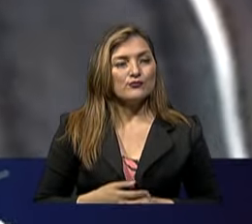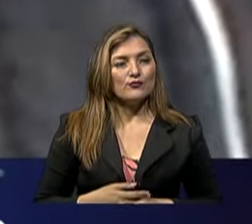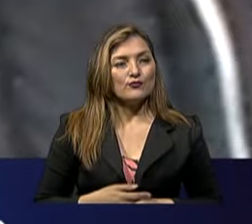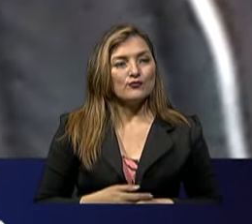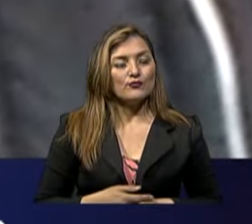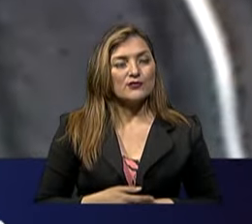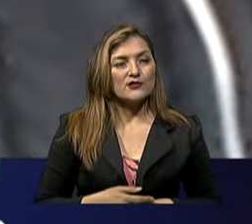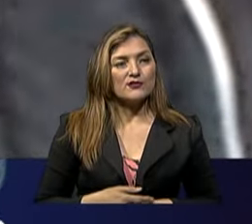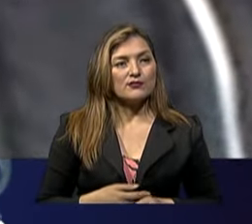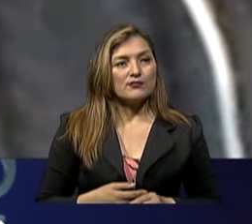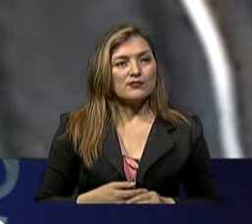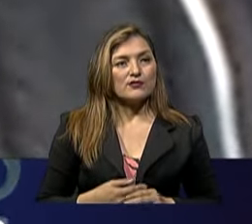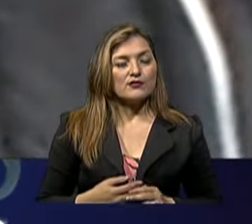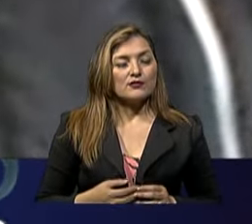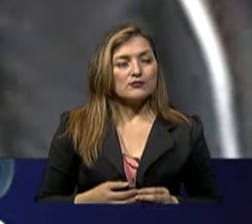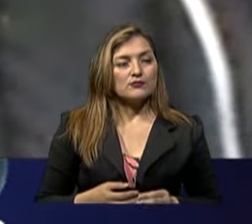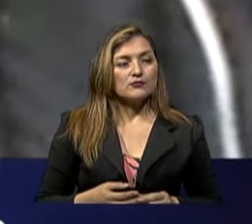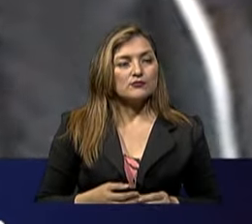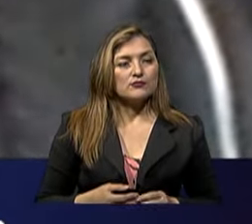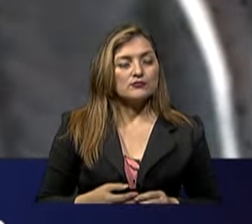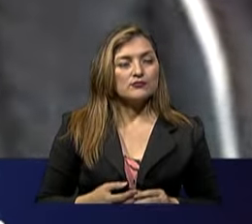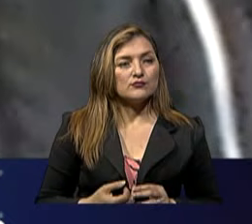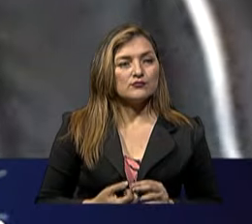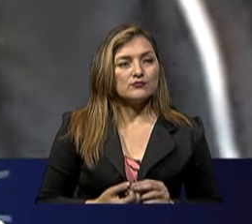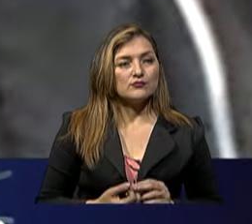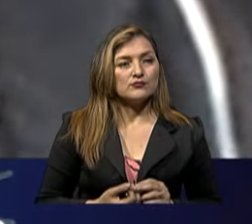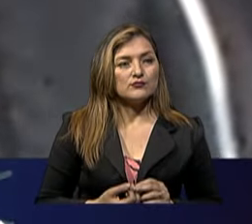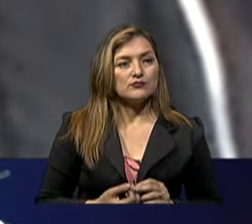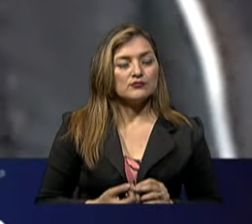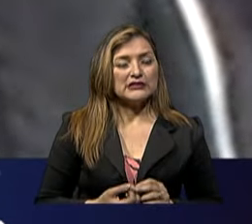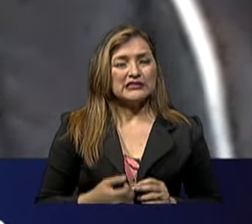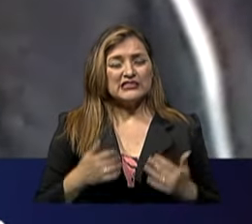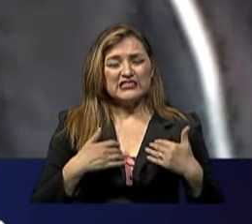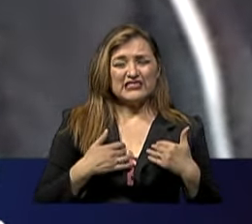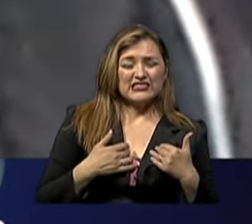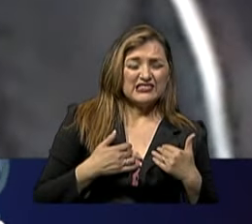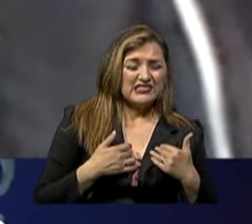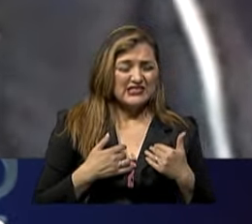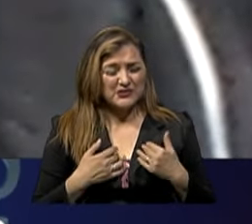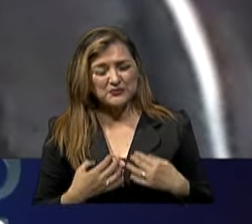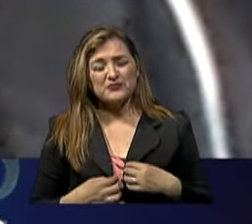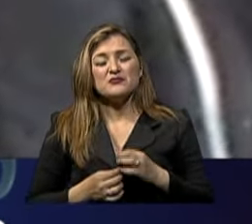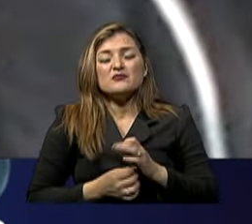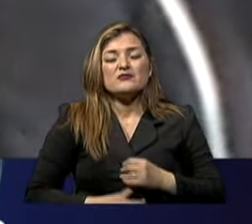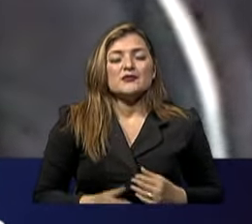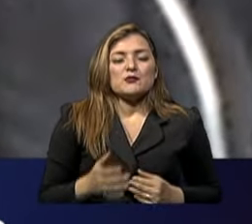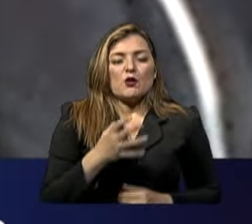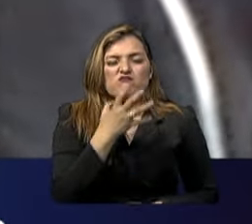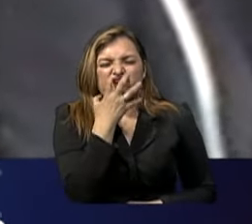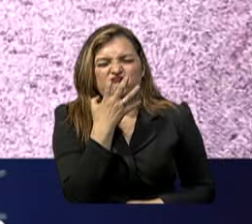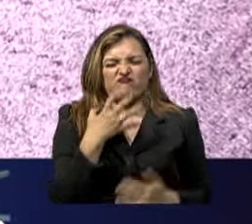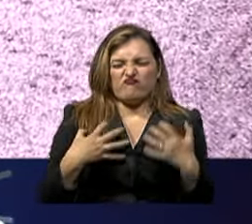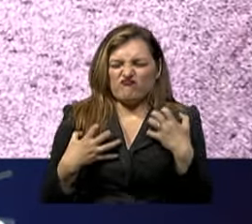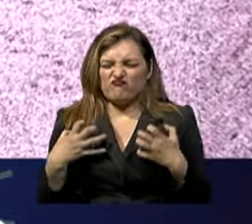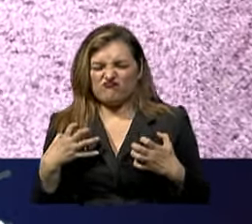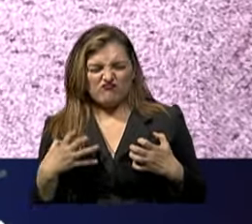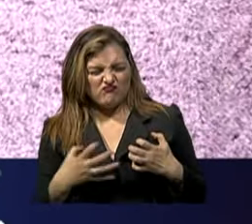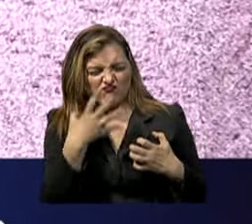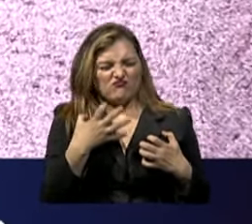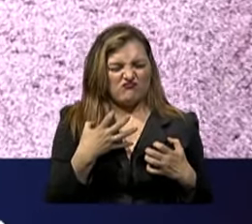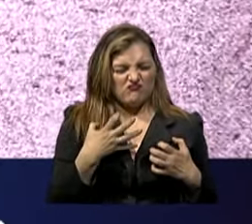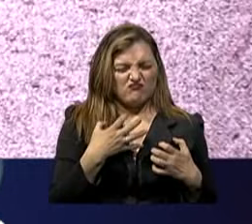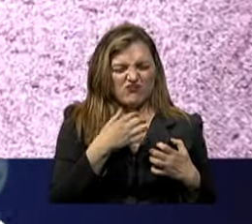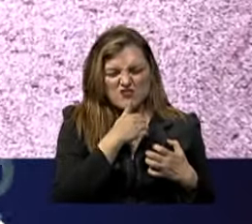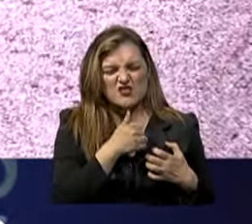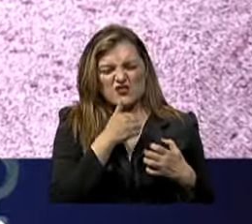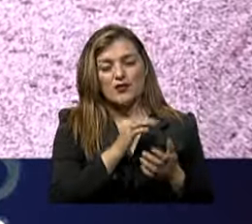Y también Te genera Un cambio de ánimo Te vuelves un poco Más molesto Menos tolerante A raíz de la